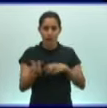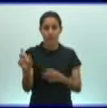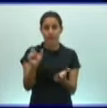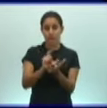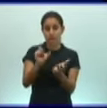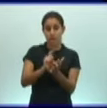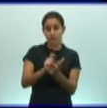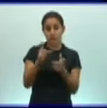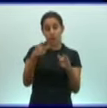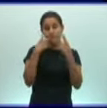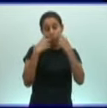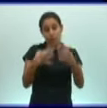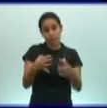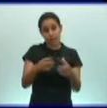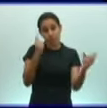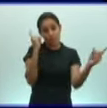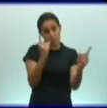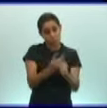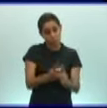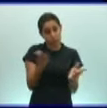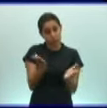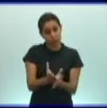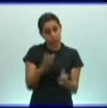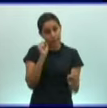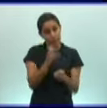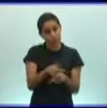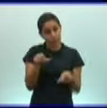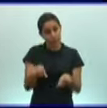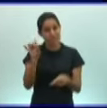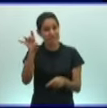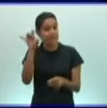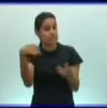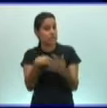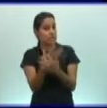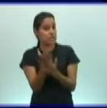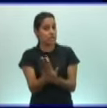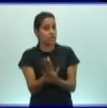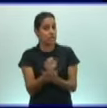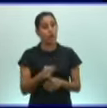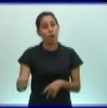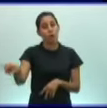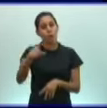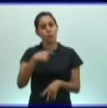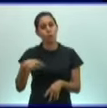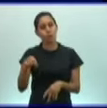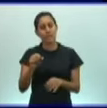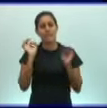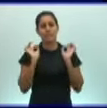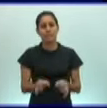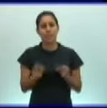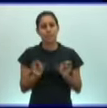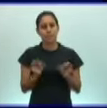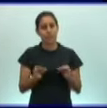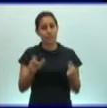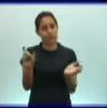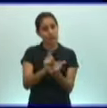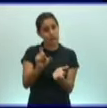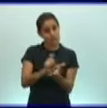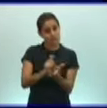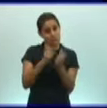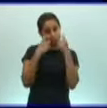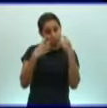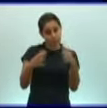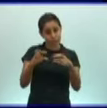encuentros, a partir de ahora, que va a ser cada 15 días, ustedes sean amigos siempre de este importante